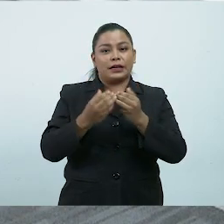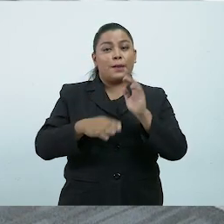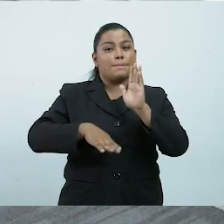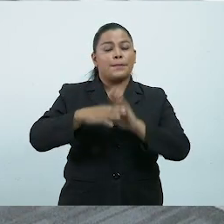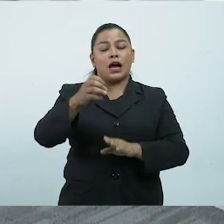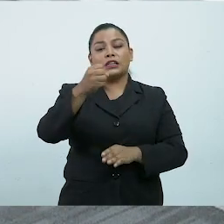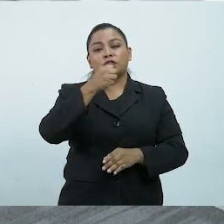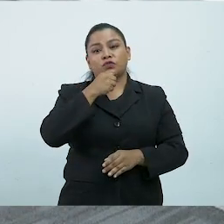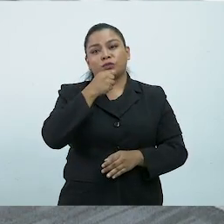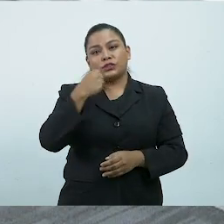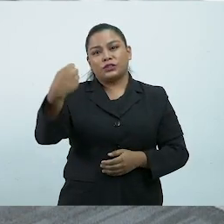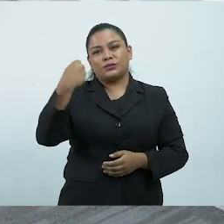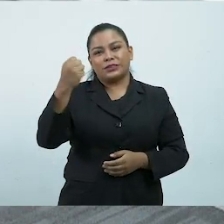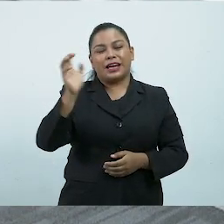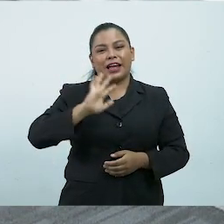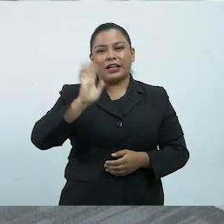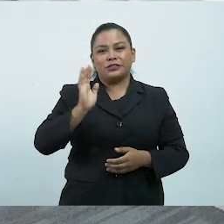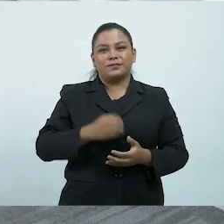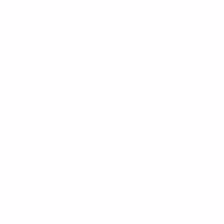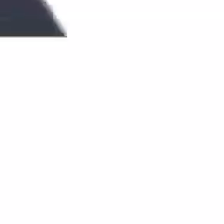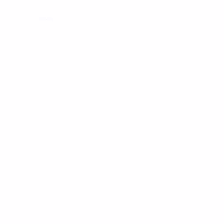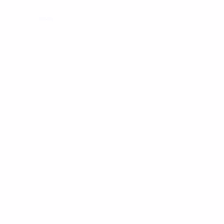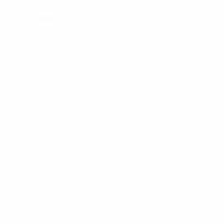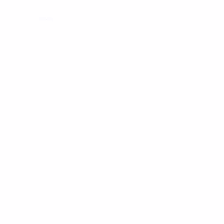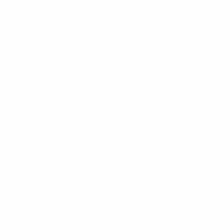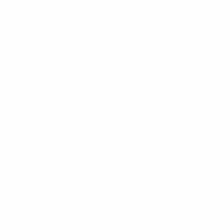información importante ¡Hasta la próxima!